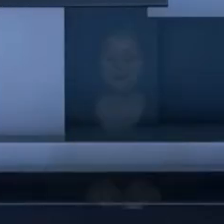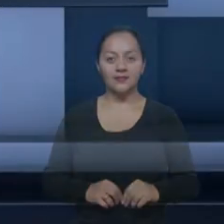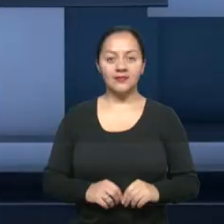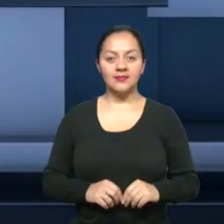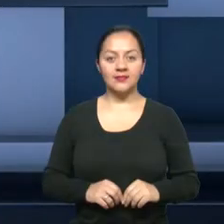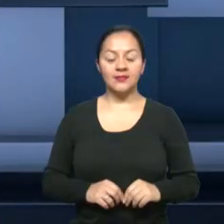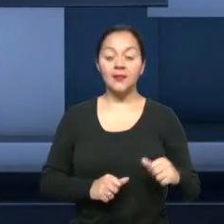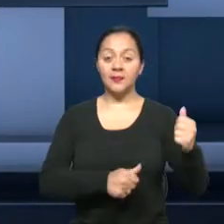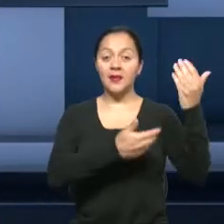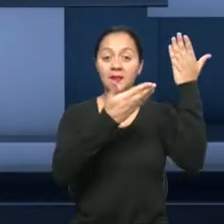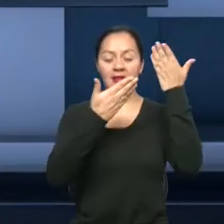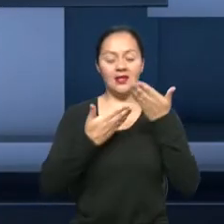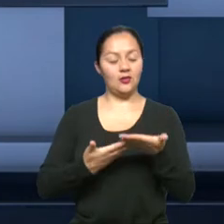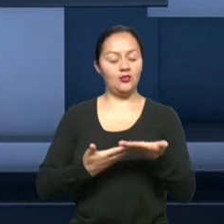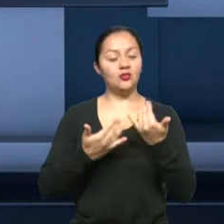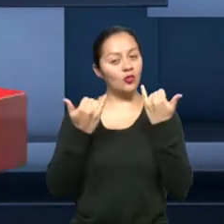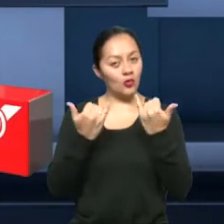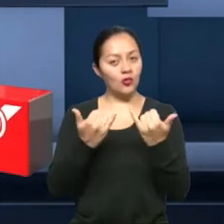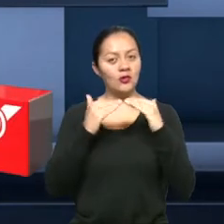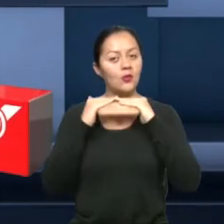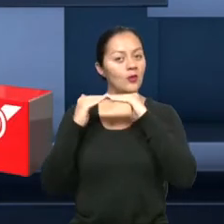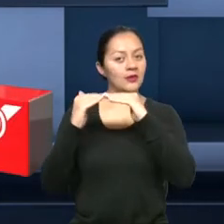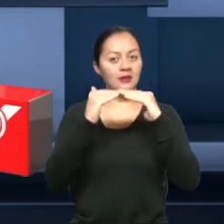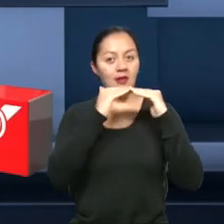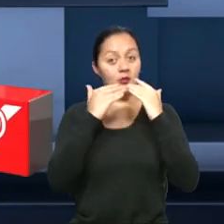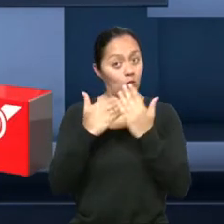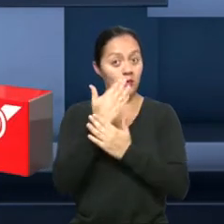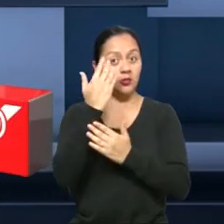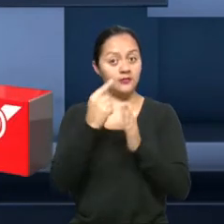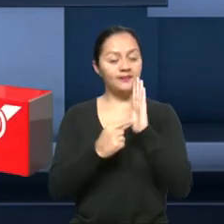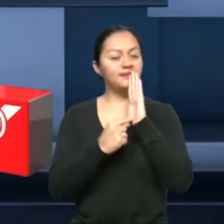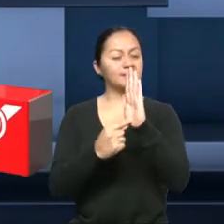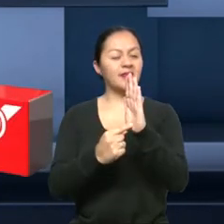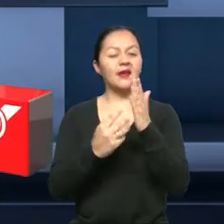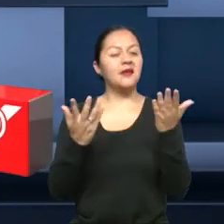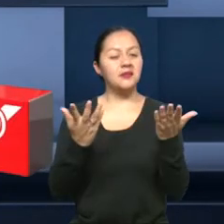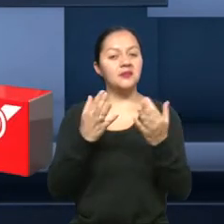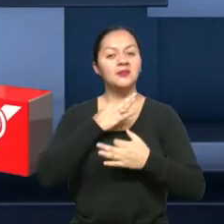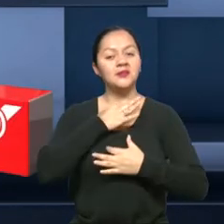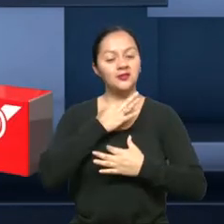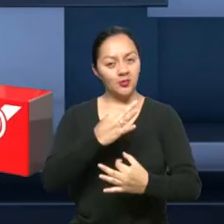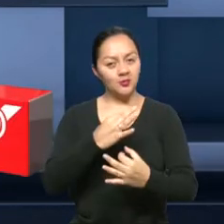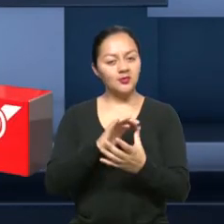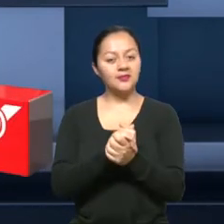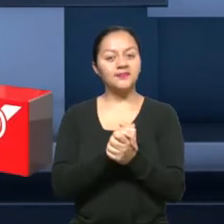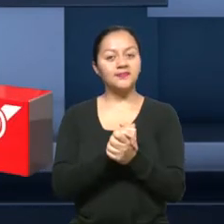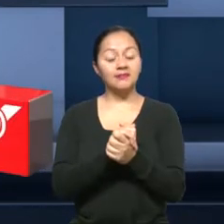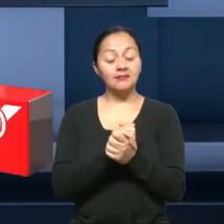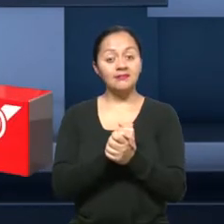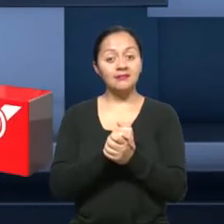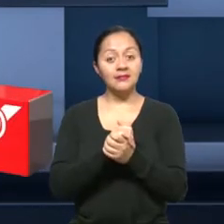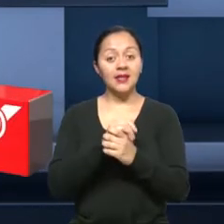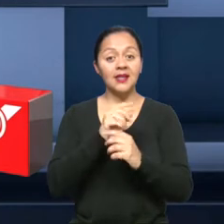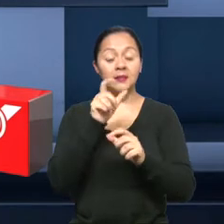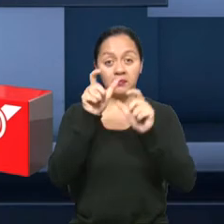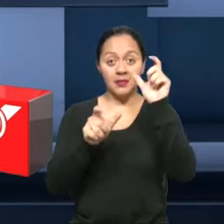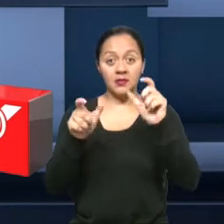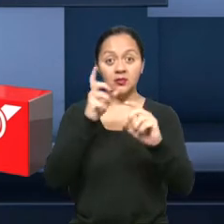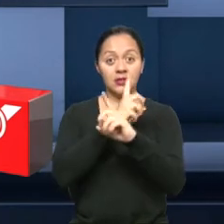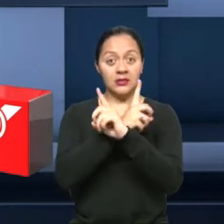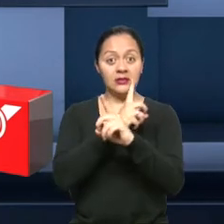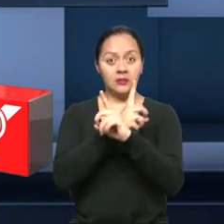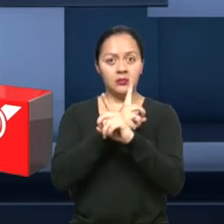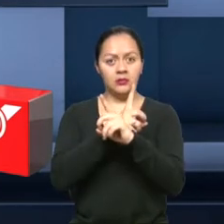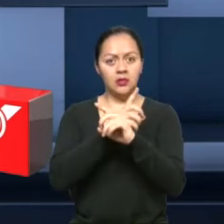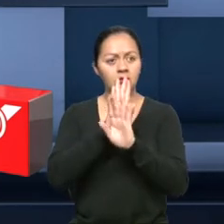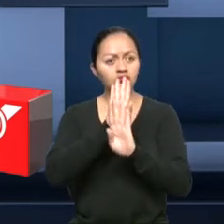Bienvenidos a una nueva entrega de Construyendo Igualdad. Un gusto tenerlos junto a nosotros. La participación de las personas con discapacidad se